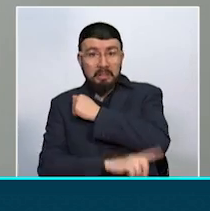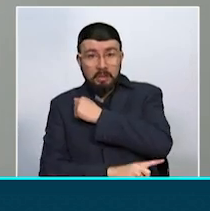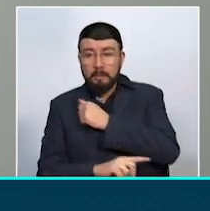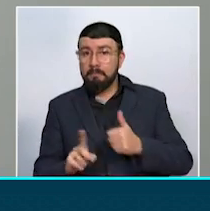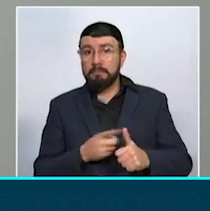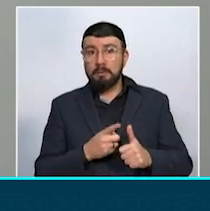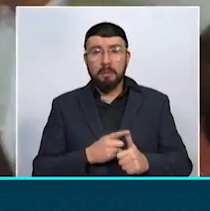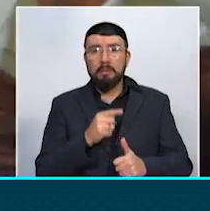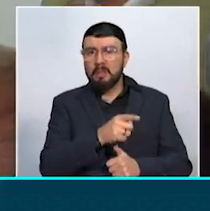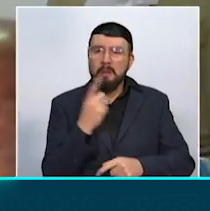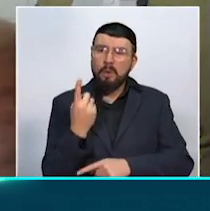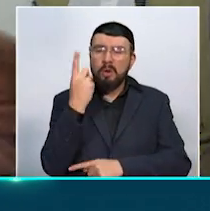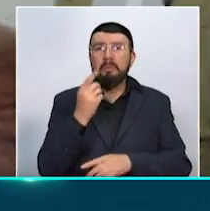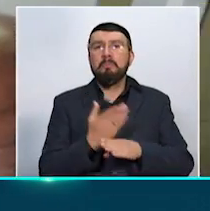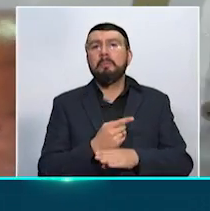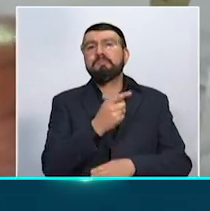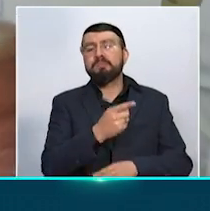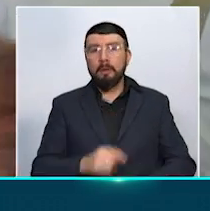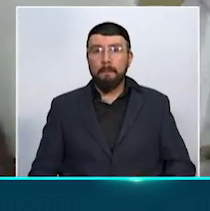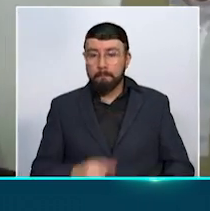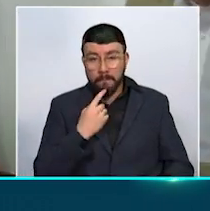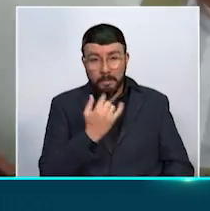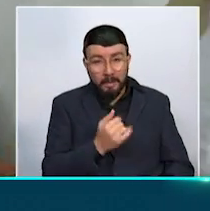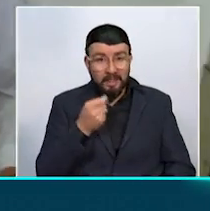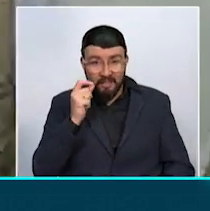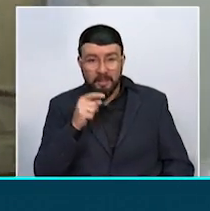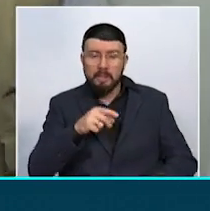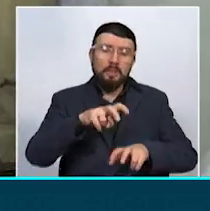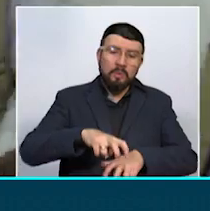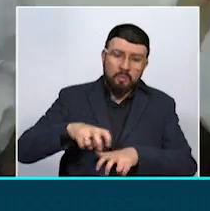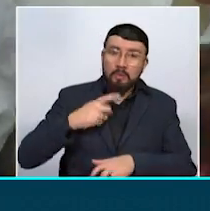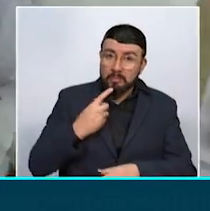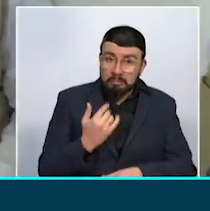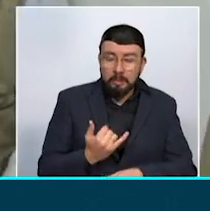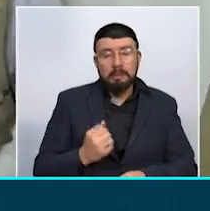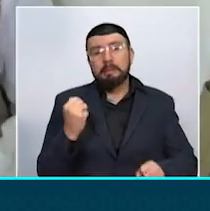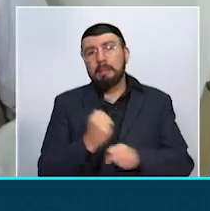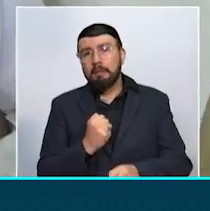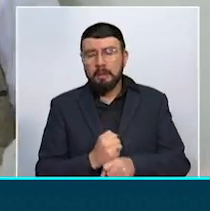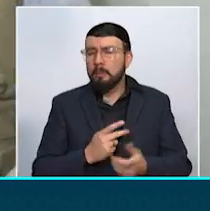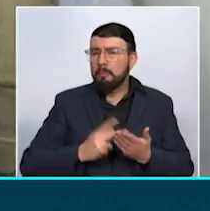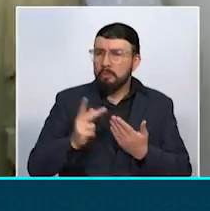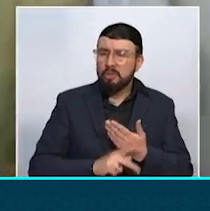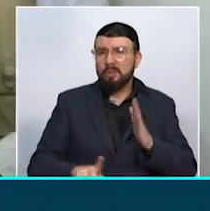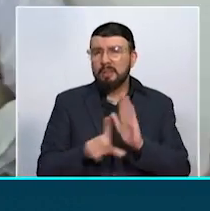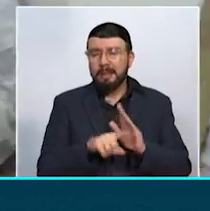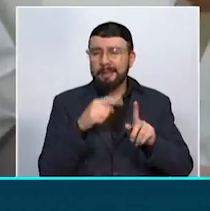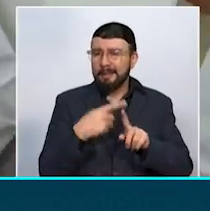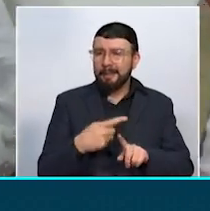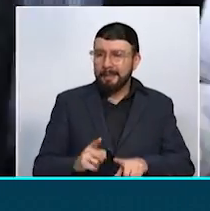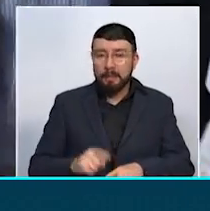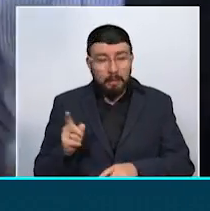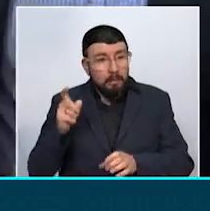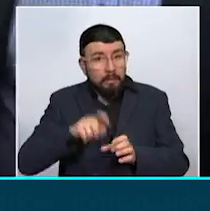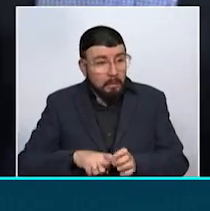una condena política. Acerca de la caficultura, señaló que se viene trabajando en varios proyectos de ley para hacerla más viable y consideró